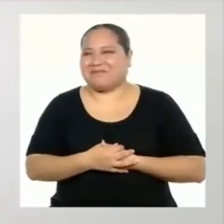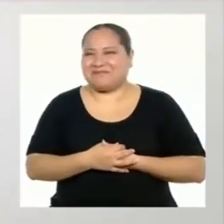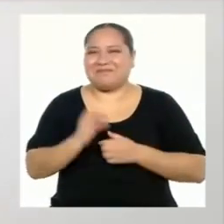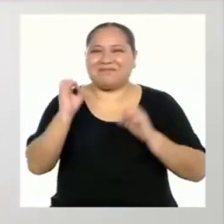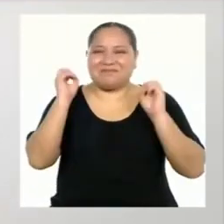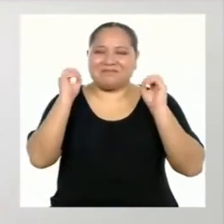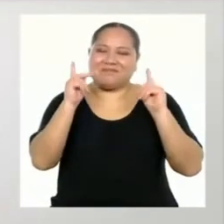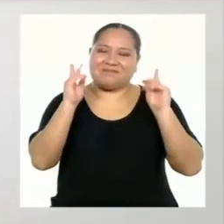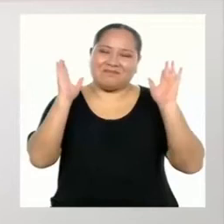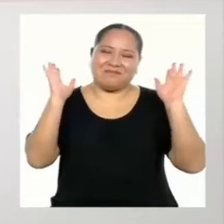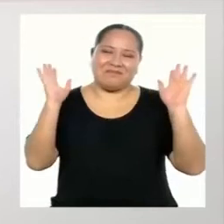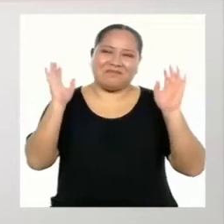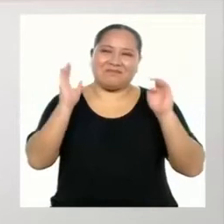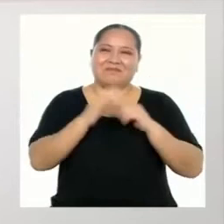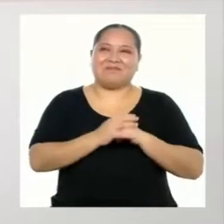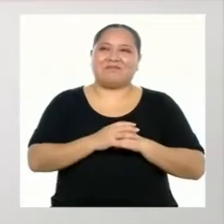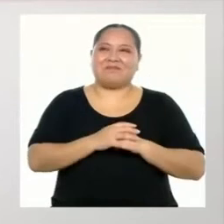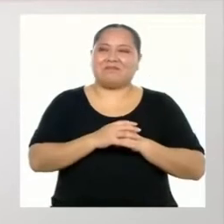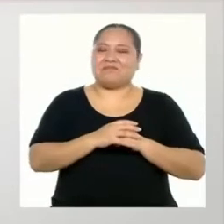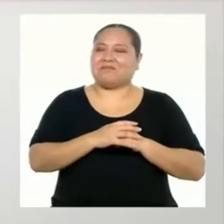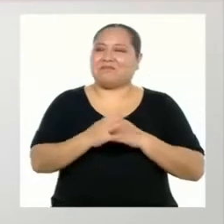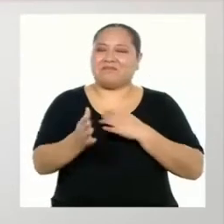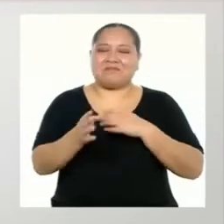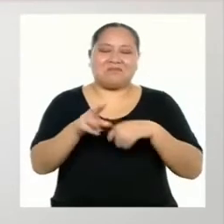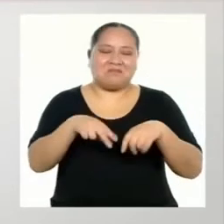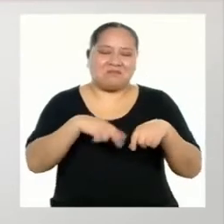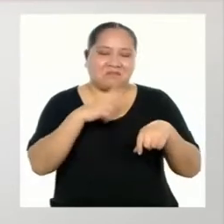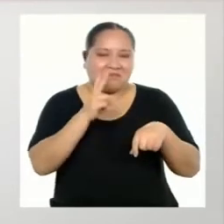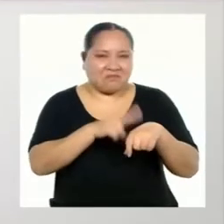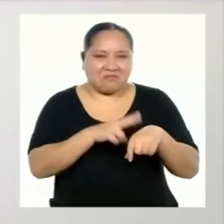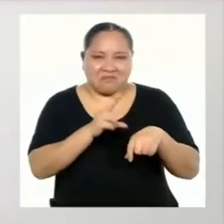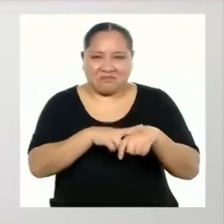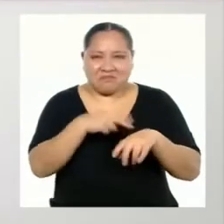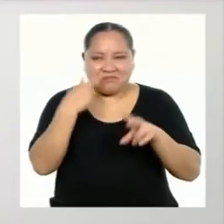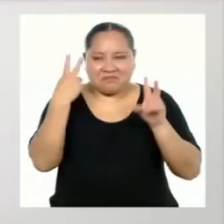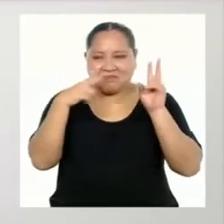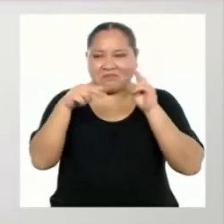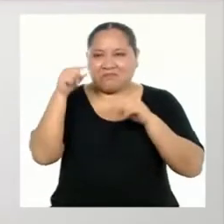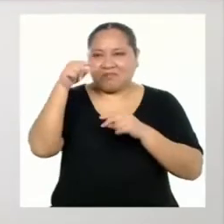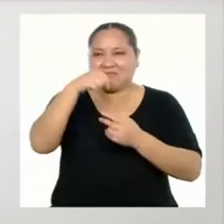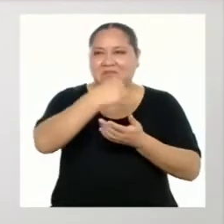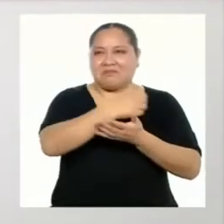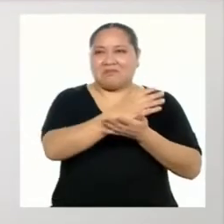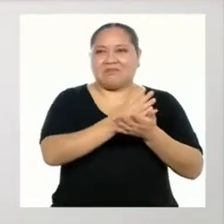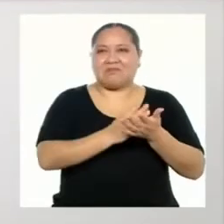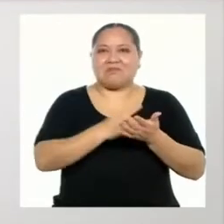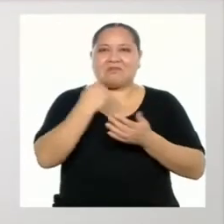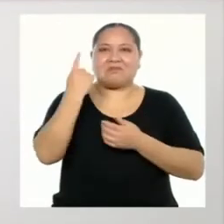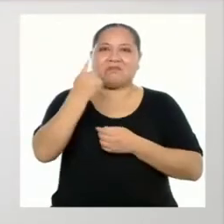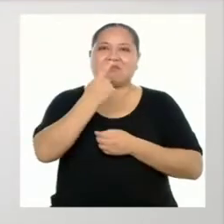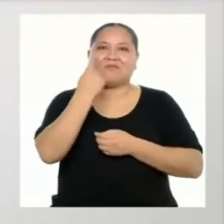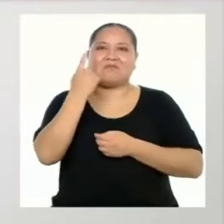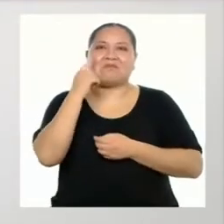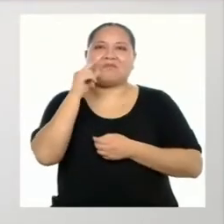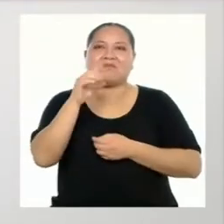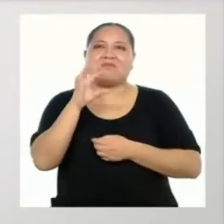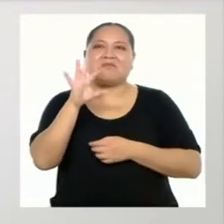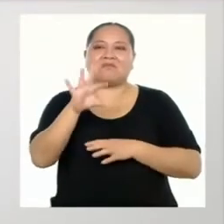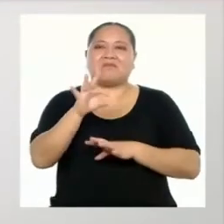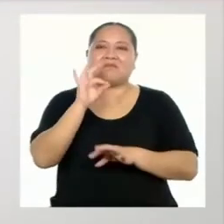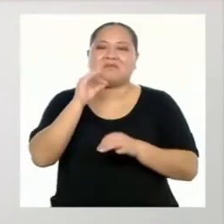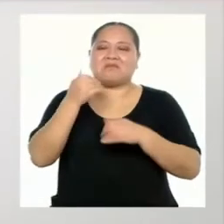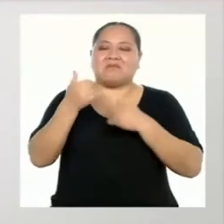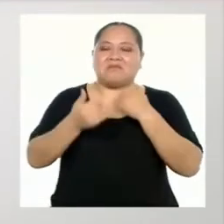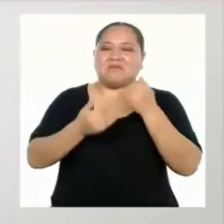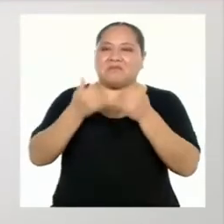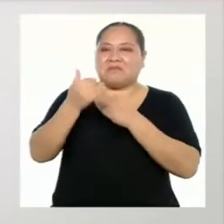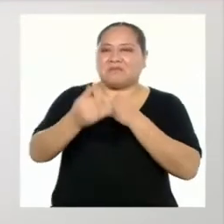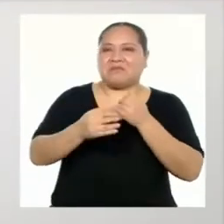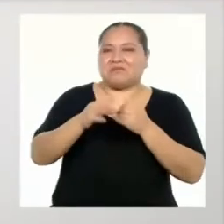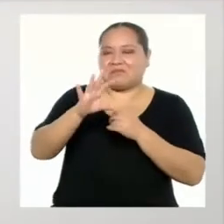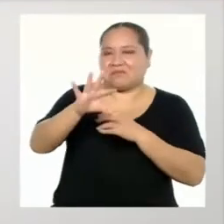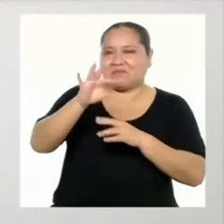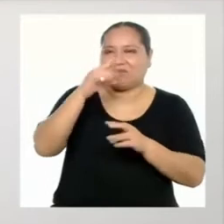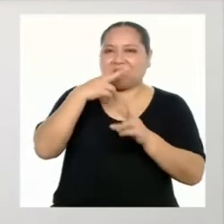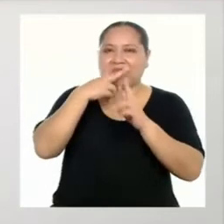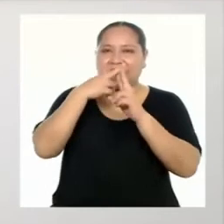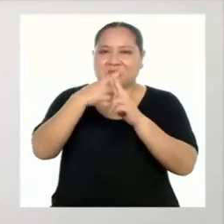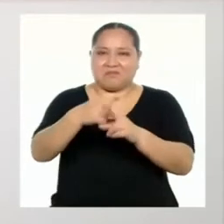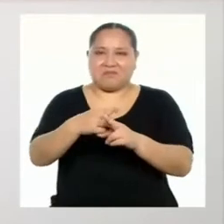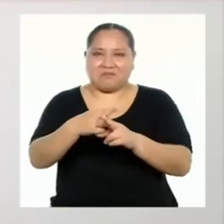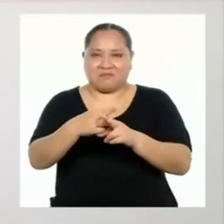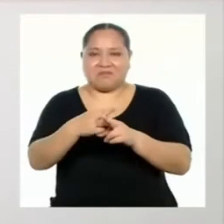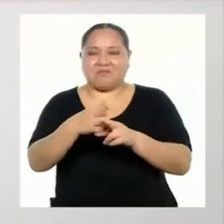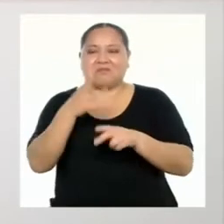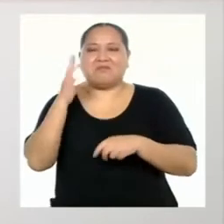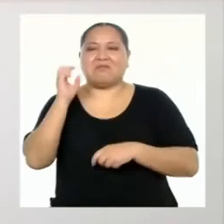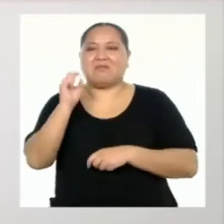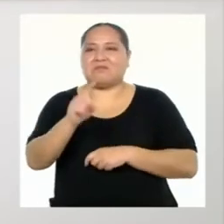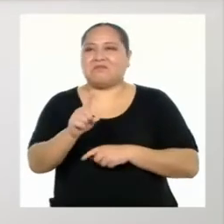Bueno, así no se hayan dado cuenta, en esta fase no solo ejecutamos el procedimiento para resolver la situación,